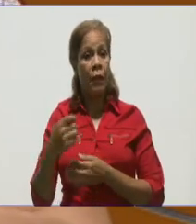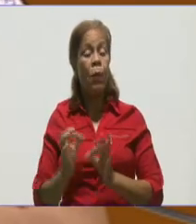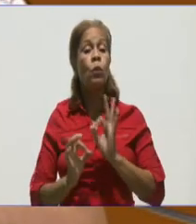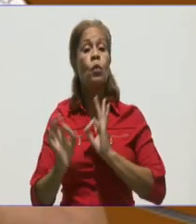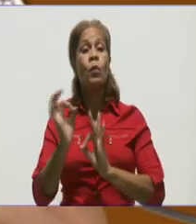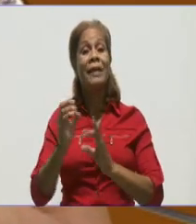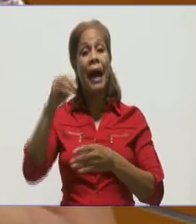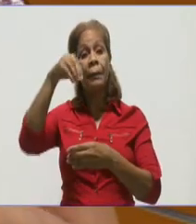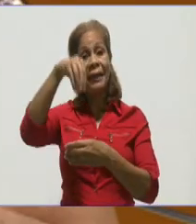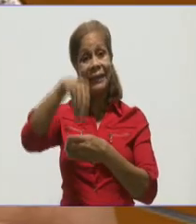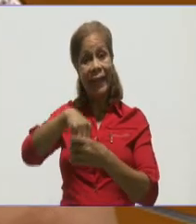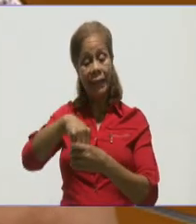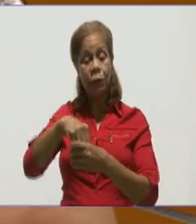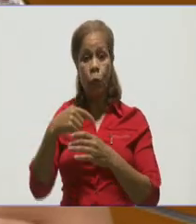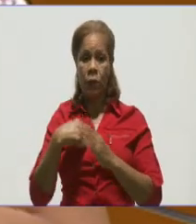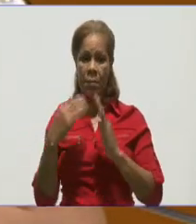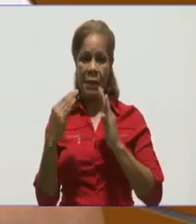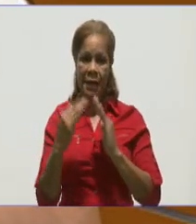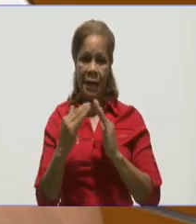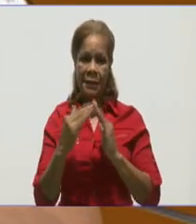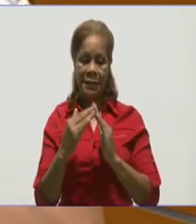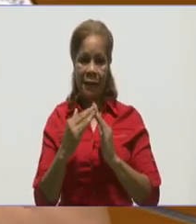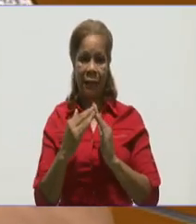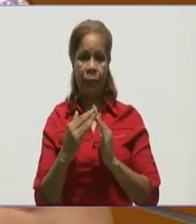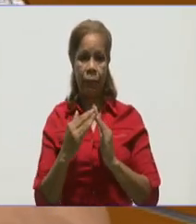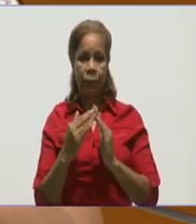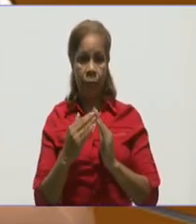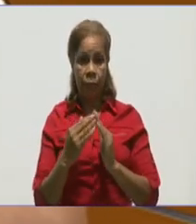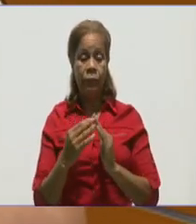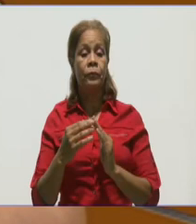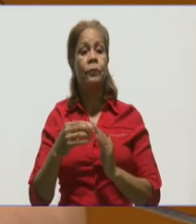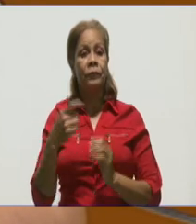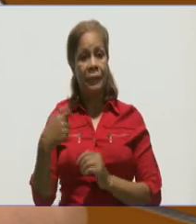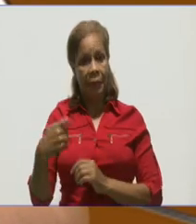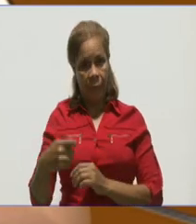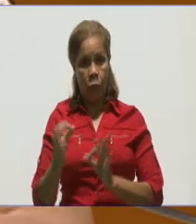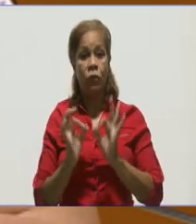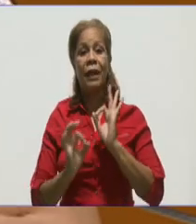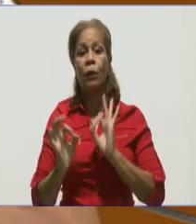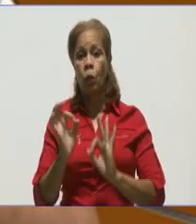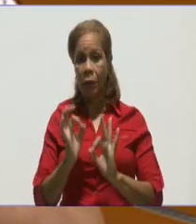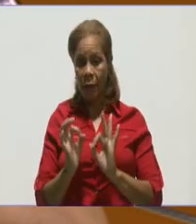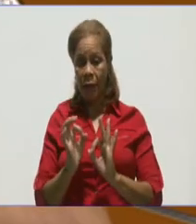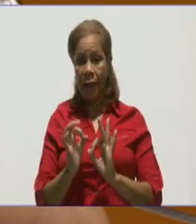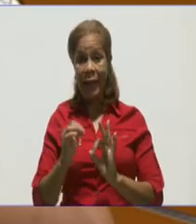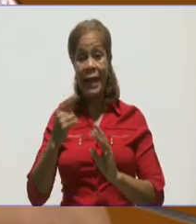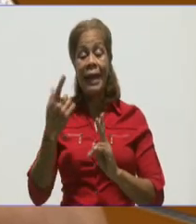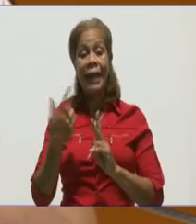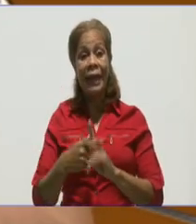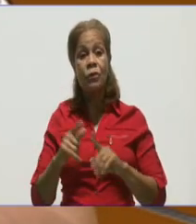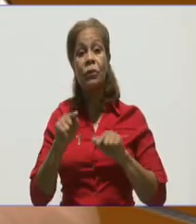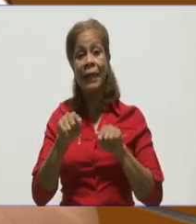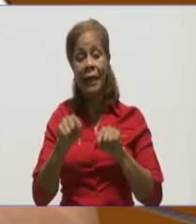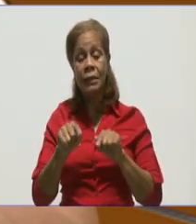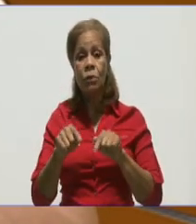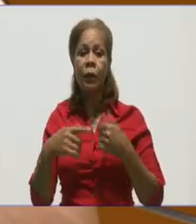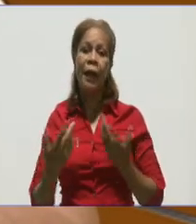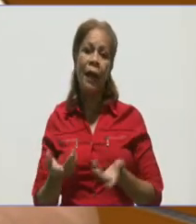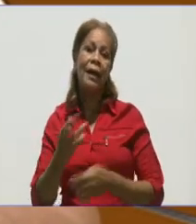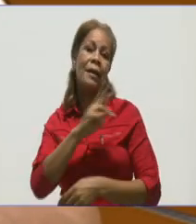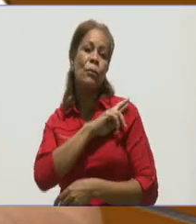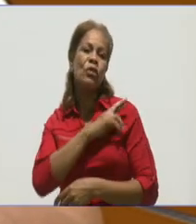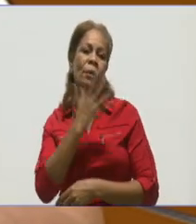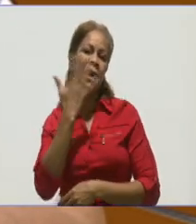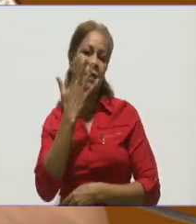casa. Yo tengo que garantizar que el virus no entre a mi casa. Eso es responsabilidad individual de cada cual.